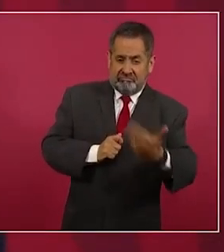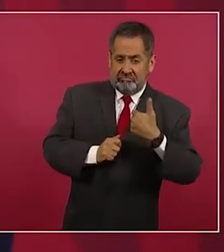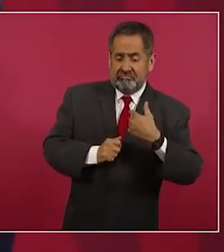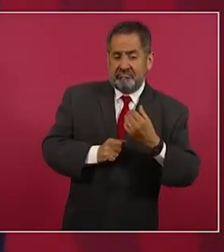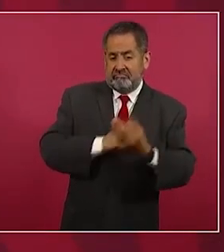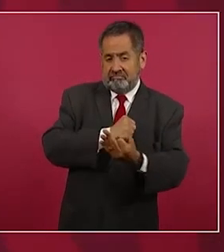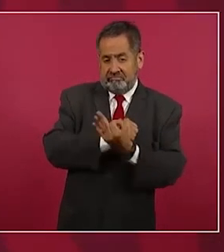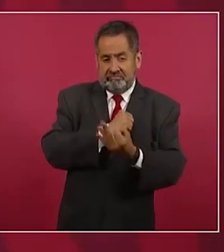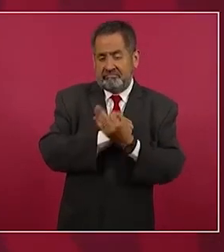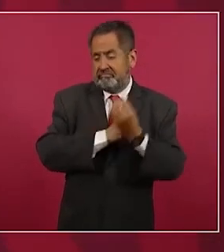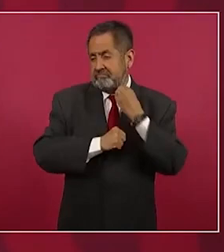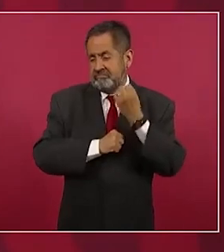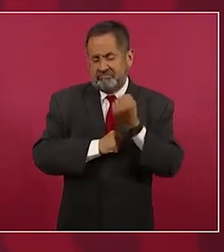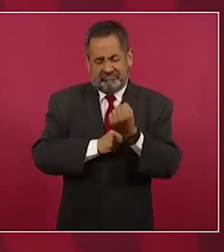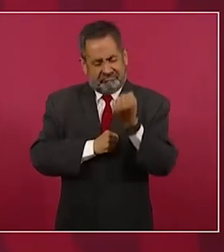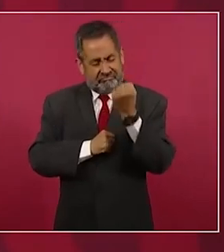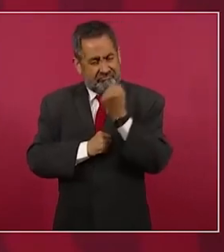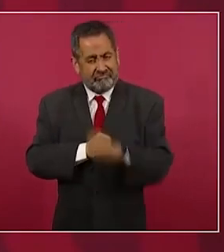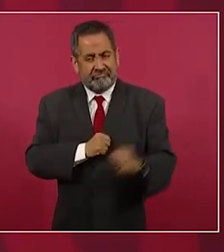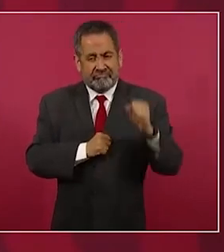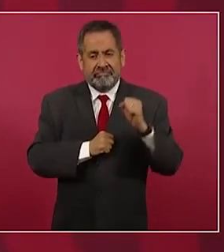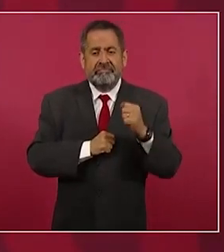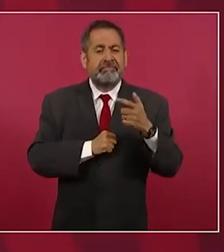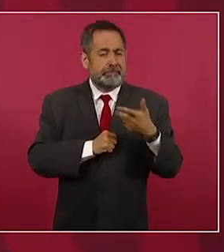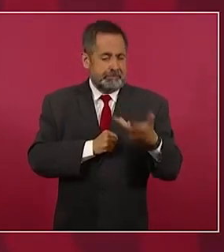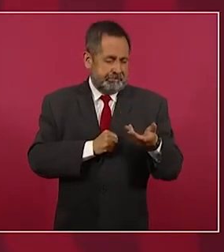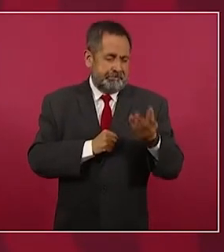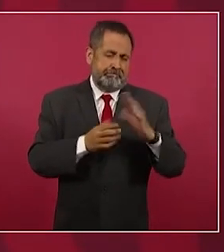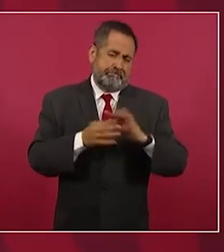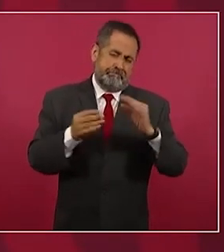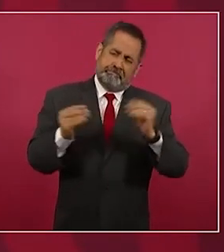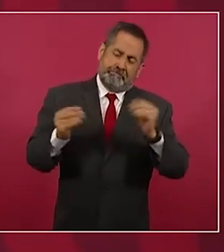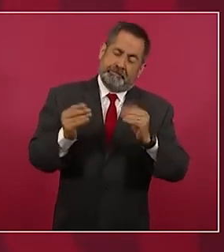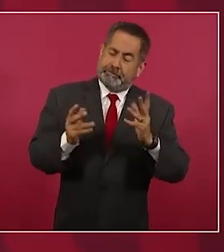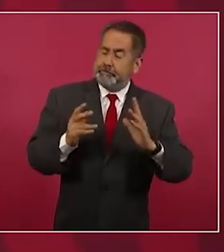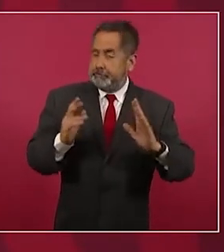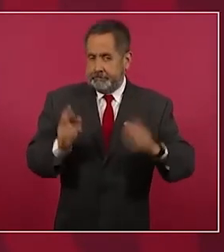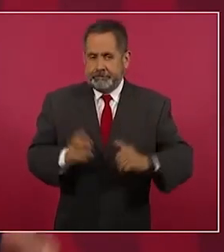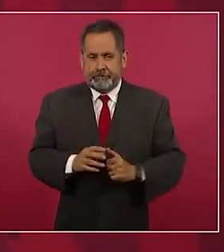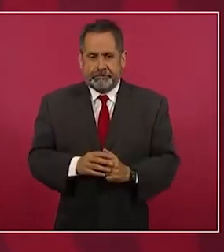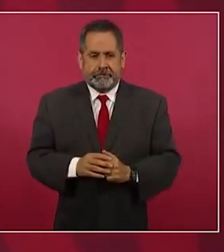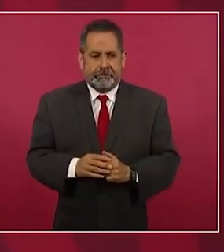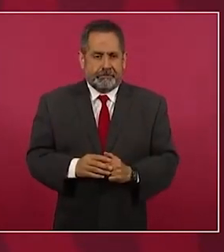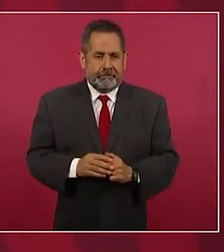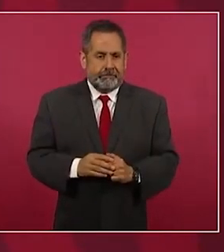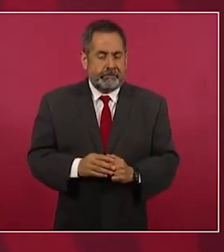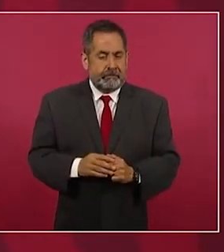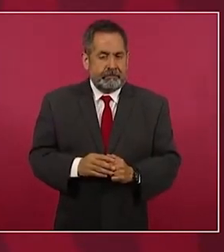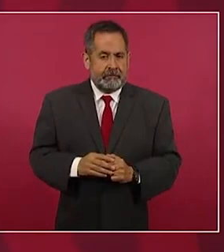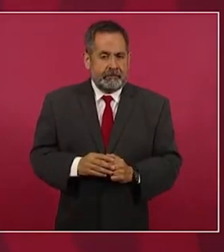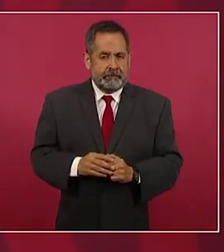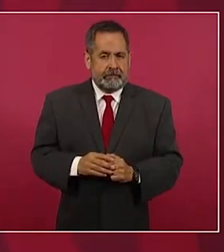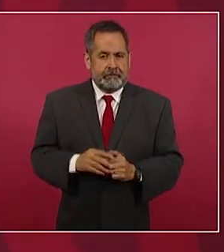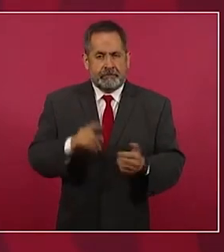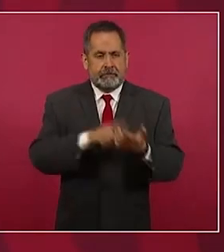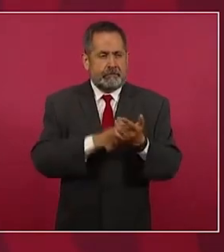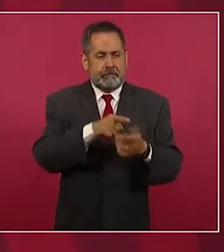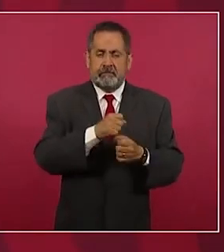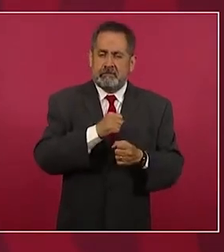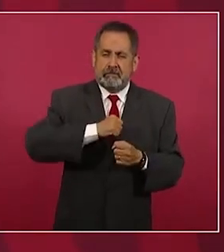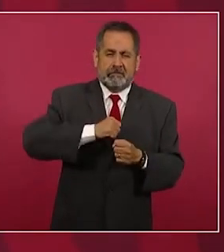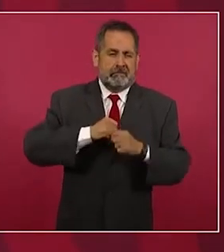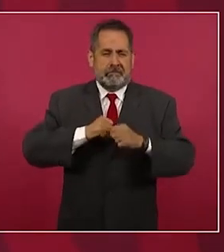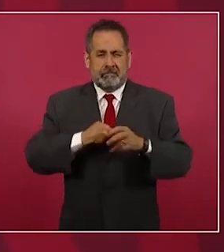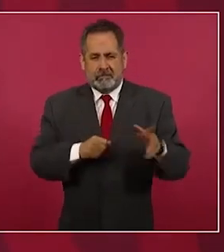los mejores abogados que tienen mucha influencia,